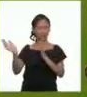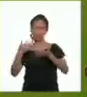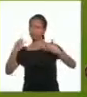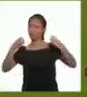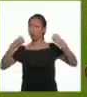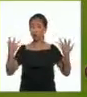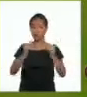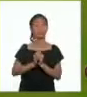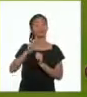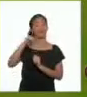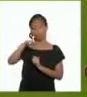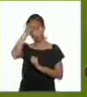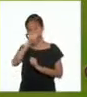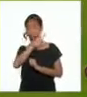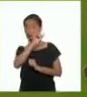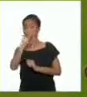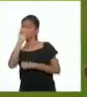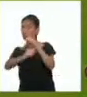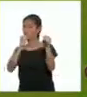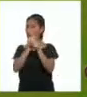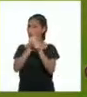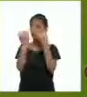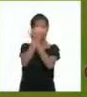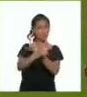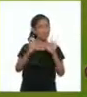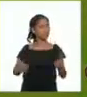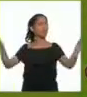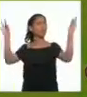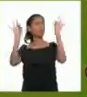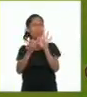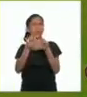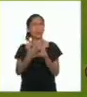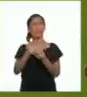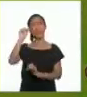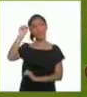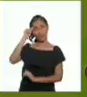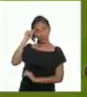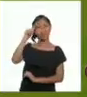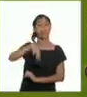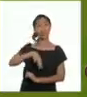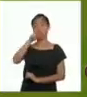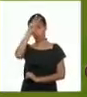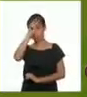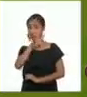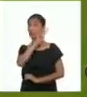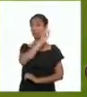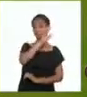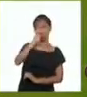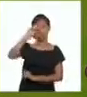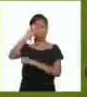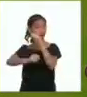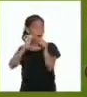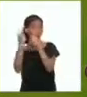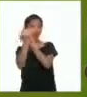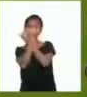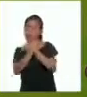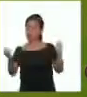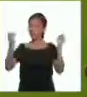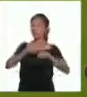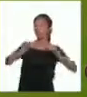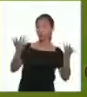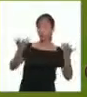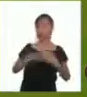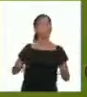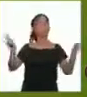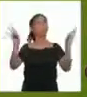El Bicentenario es importante porque marca un momento de celebración, de conmemoración de los 200 años de nuestra independencia, pero sobre todo porque entendiéndola como un proceso, es el